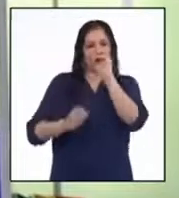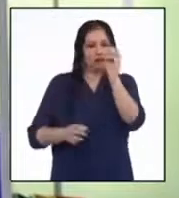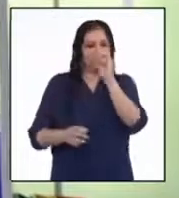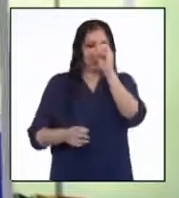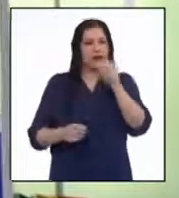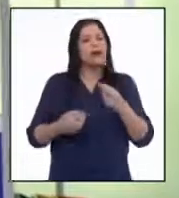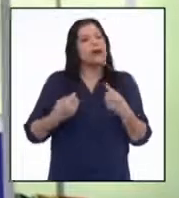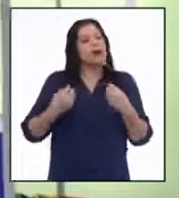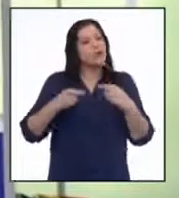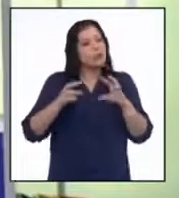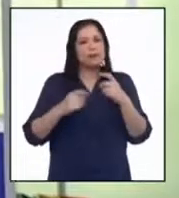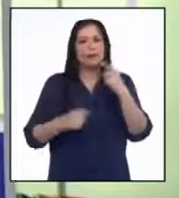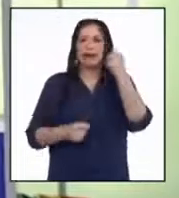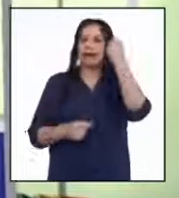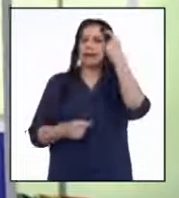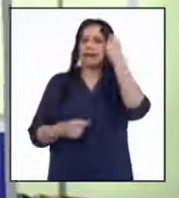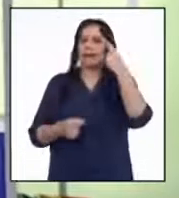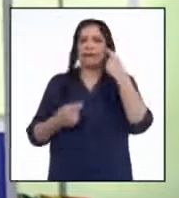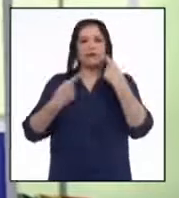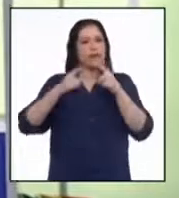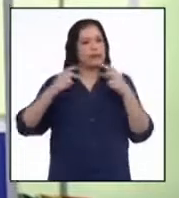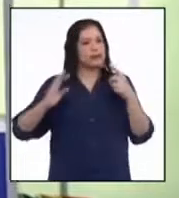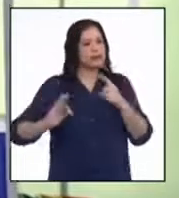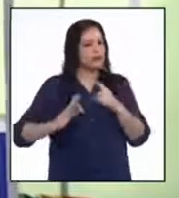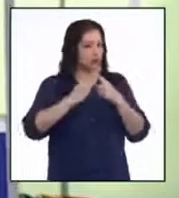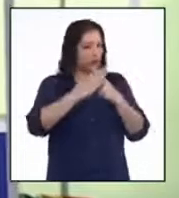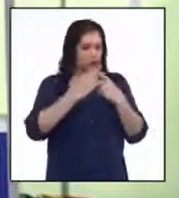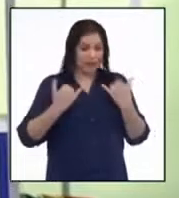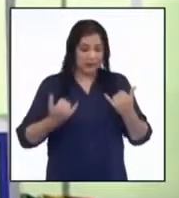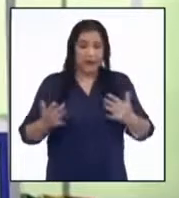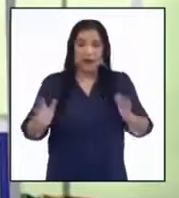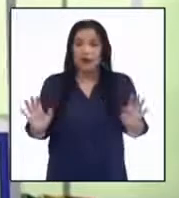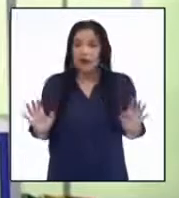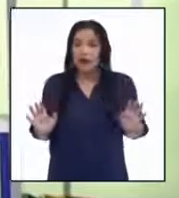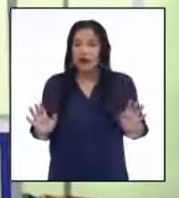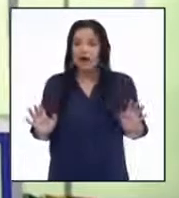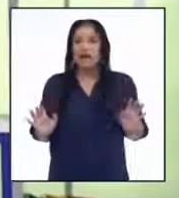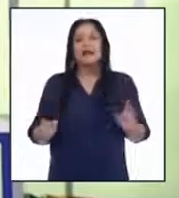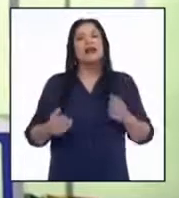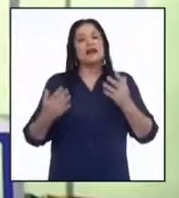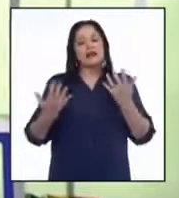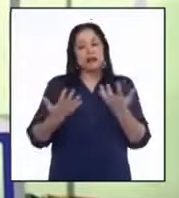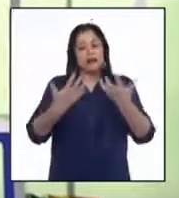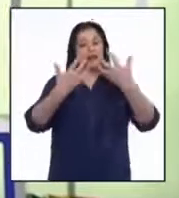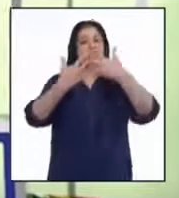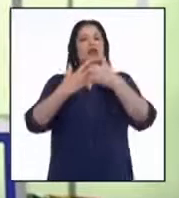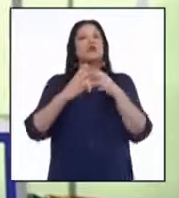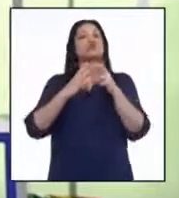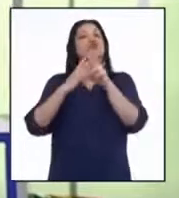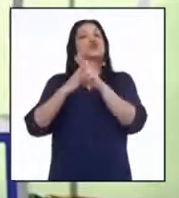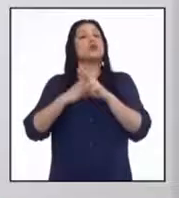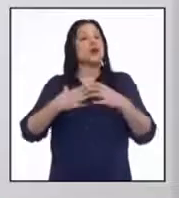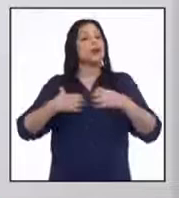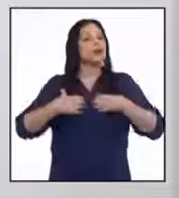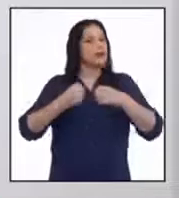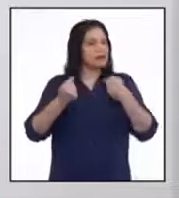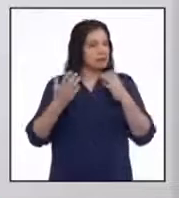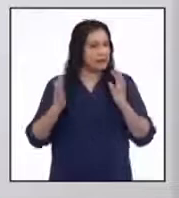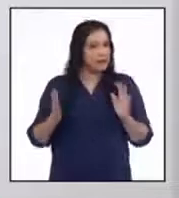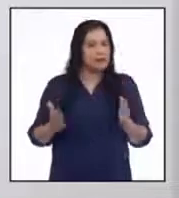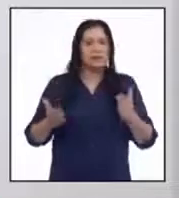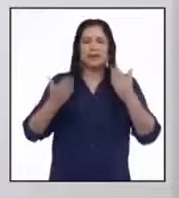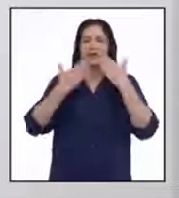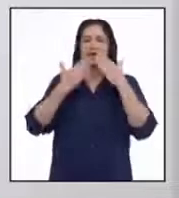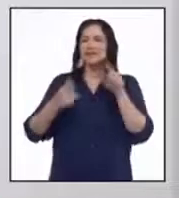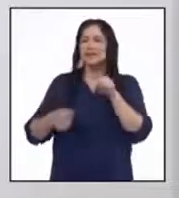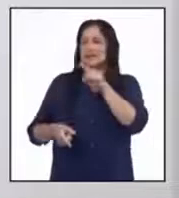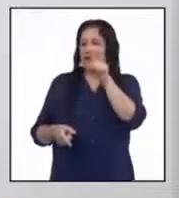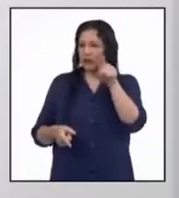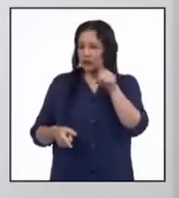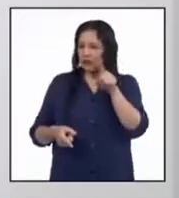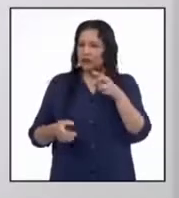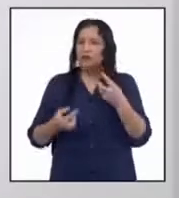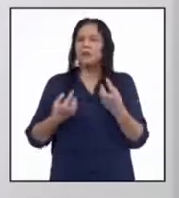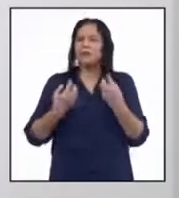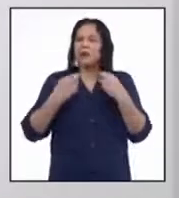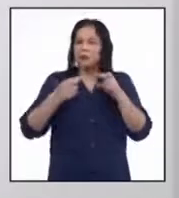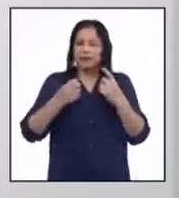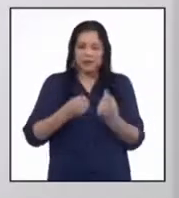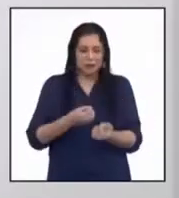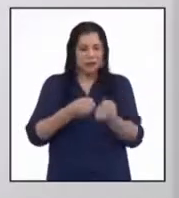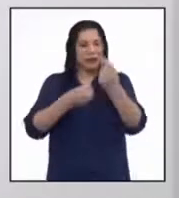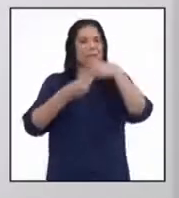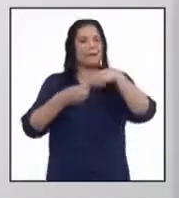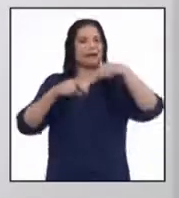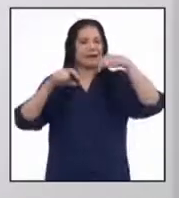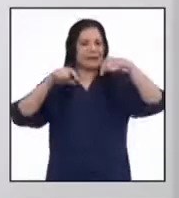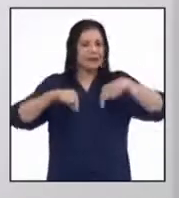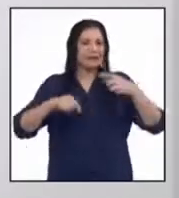que nos permitirán entender situaciones de actualidad, y claro, relacionadas con el cuidado de la salud. Gracias a ustedes por hacerme nuevamente